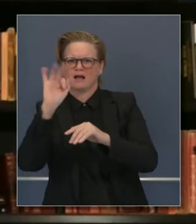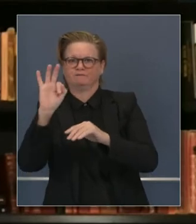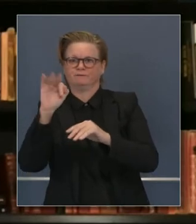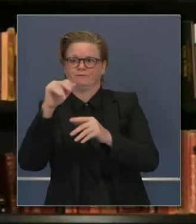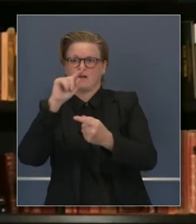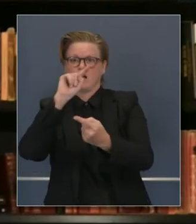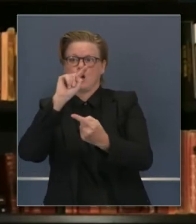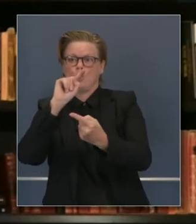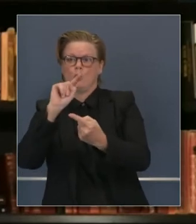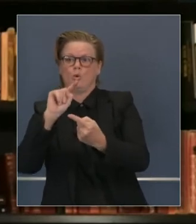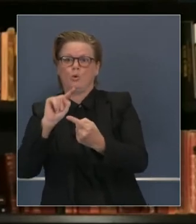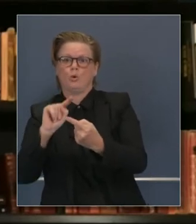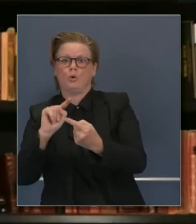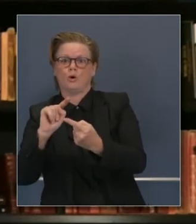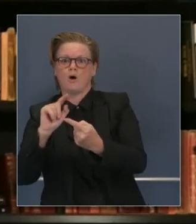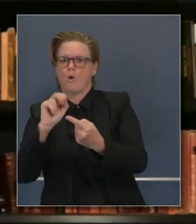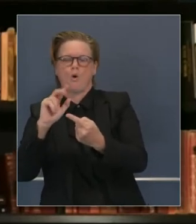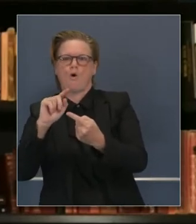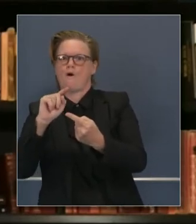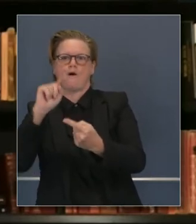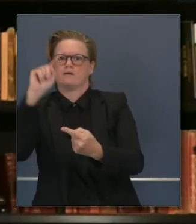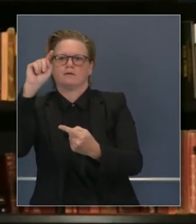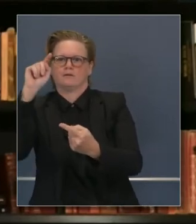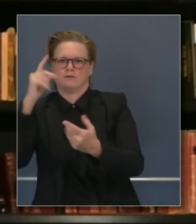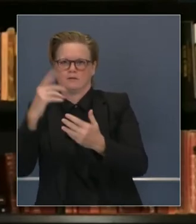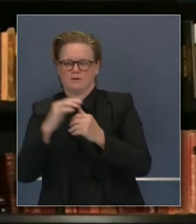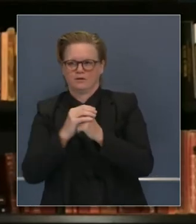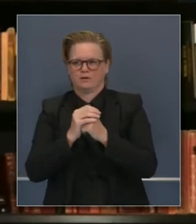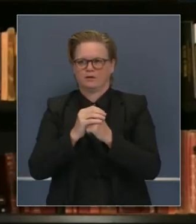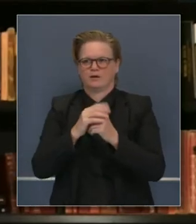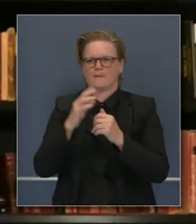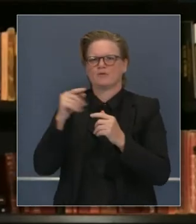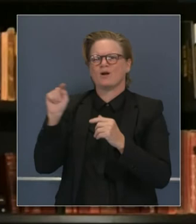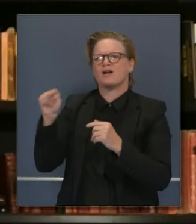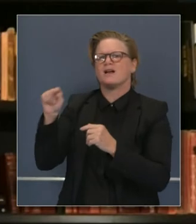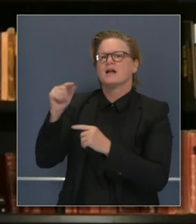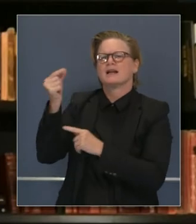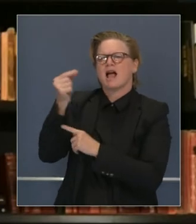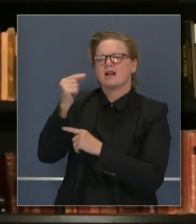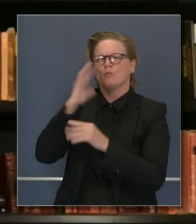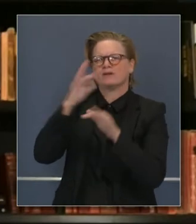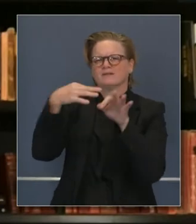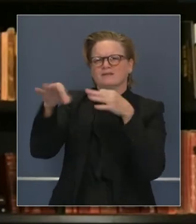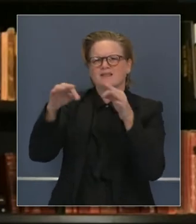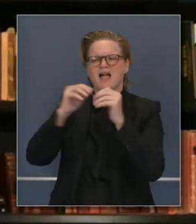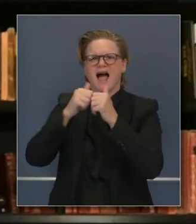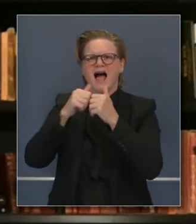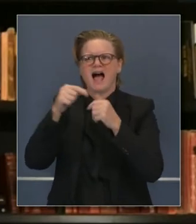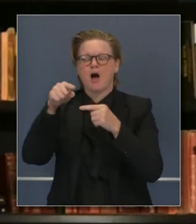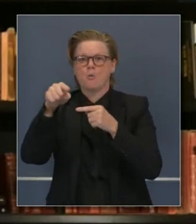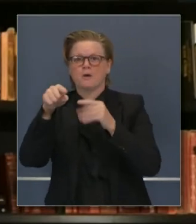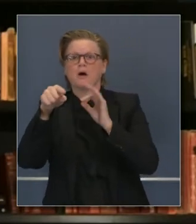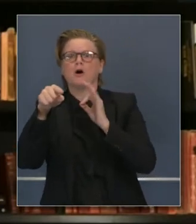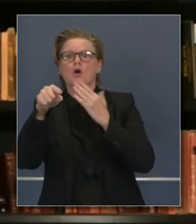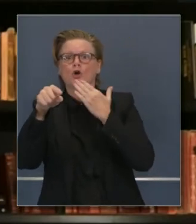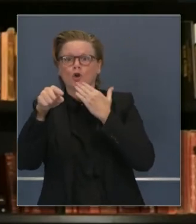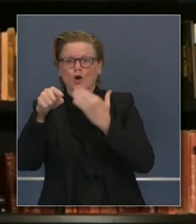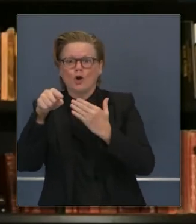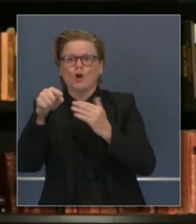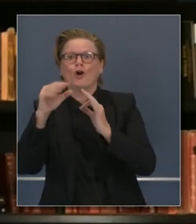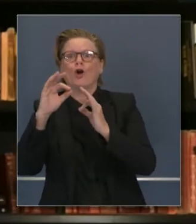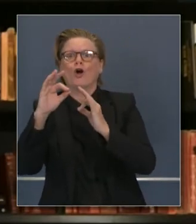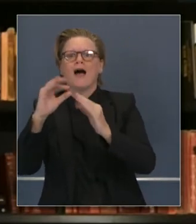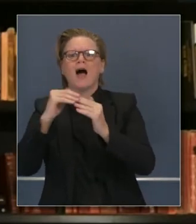expectativas. El doctor Gally ahora hablará sobre cómo uno puede evitar esta orden de